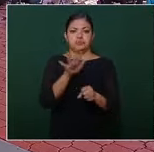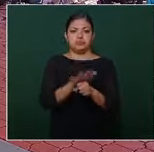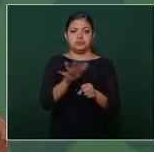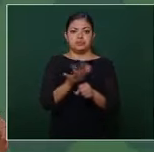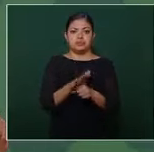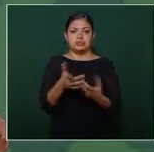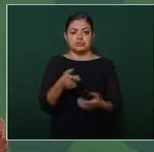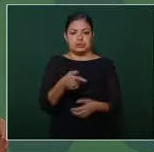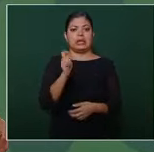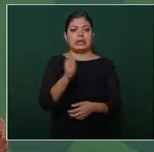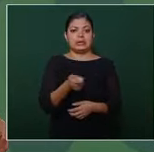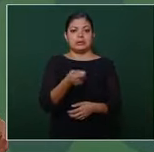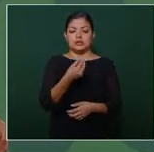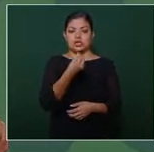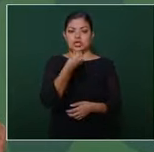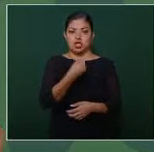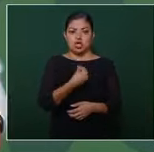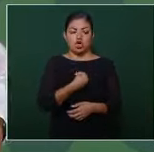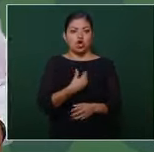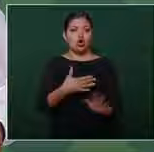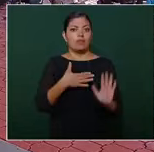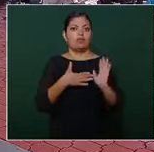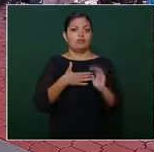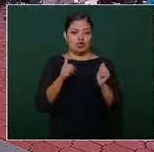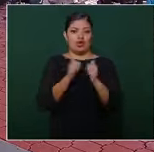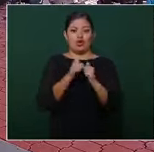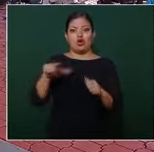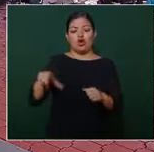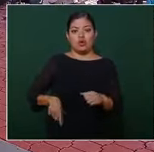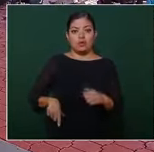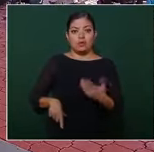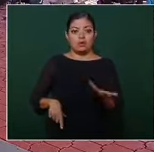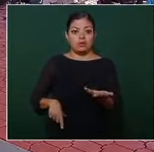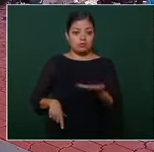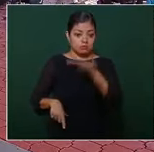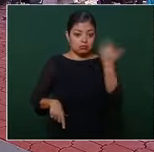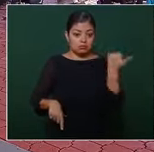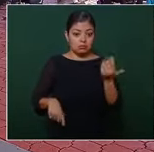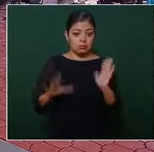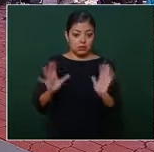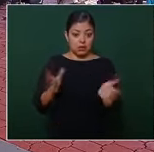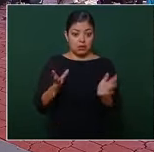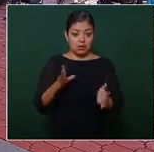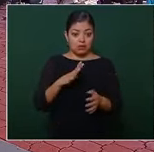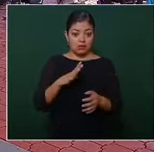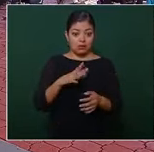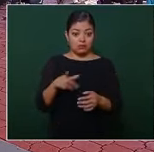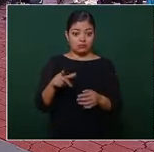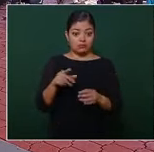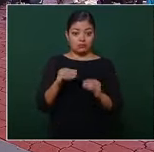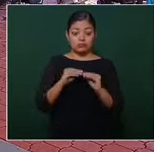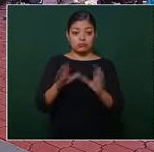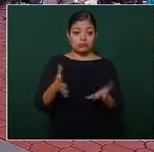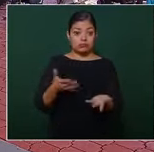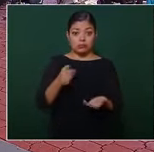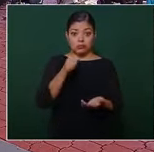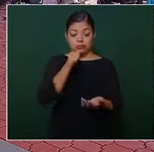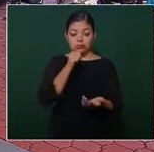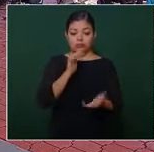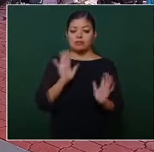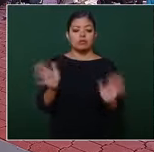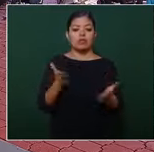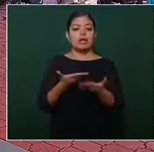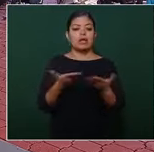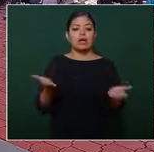compromiso con el gobierno del estado no sé si ya tienes la nota bueno